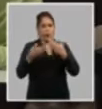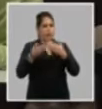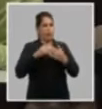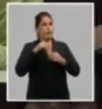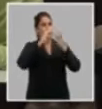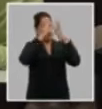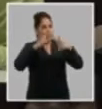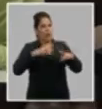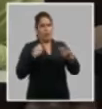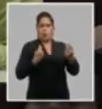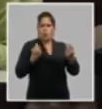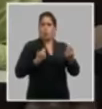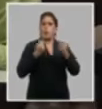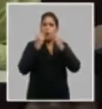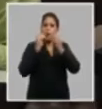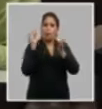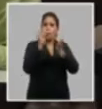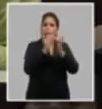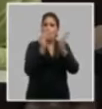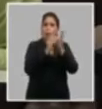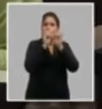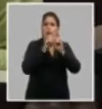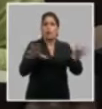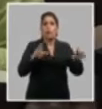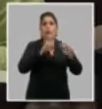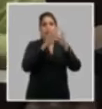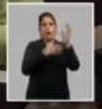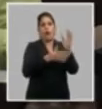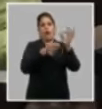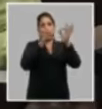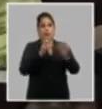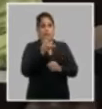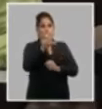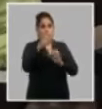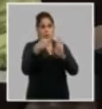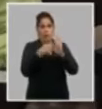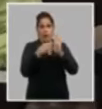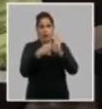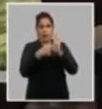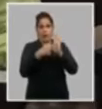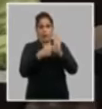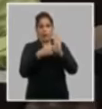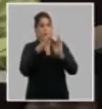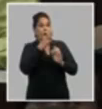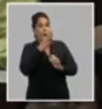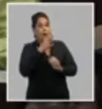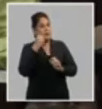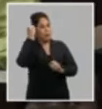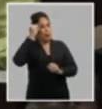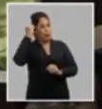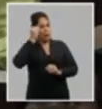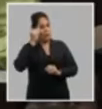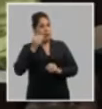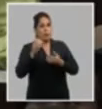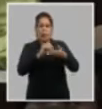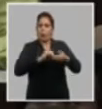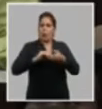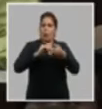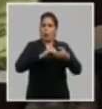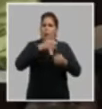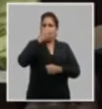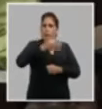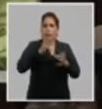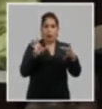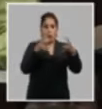la mentira sea la que prevalezca en el escenario de las redes sociales y un último elemento porque creo que yo suscribo lo que decían mis compañeros y